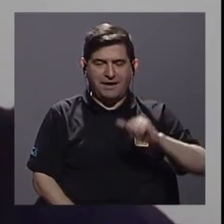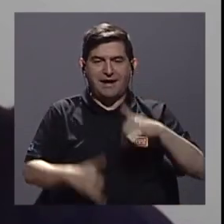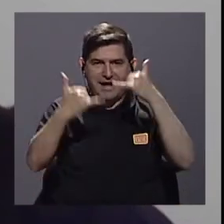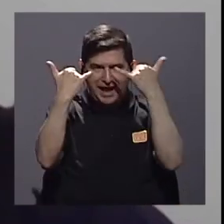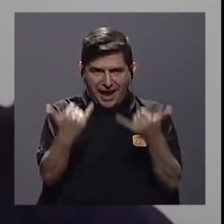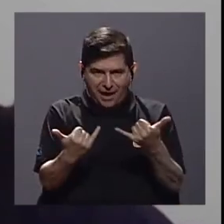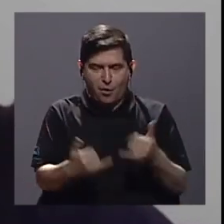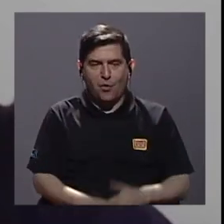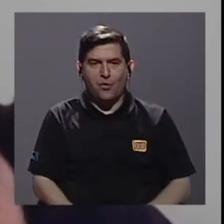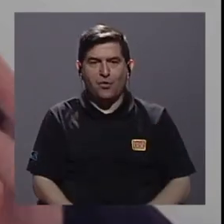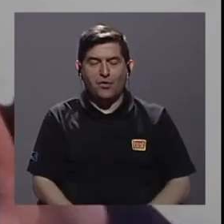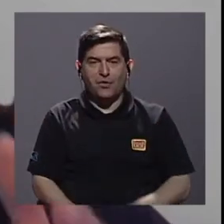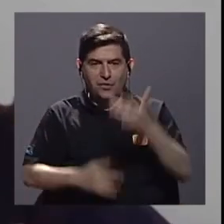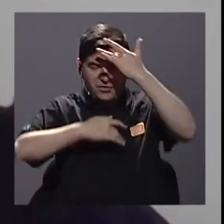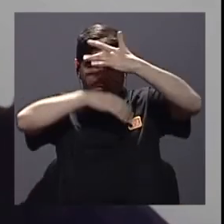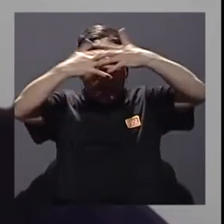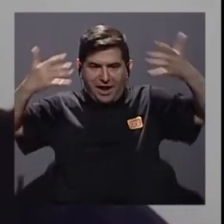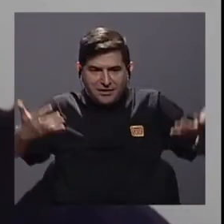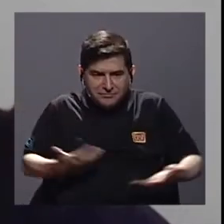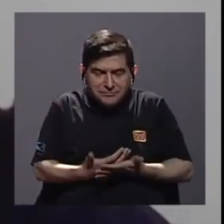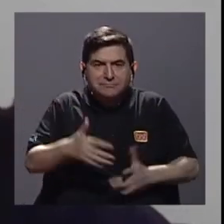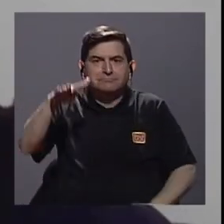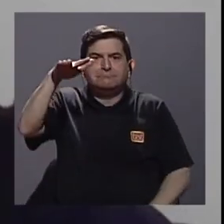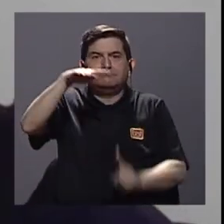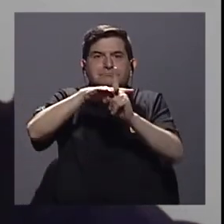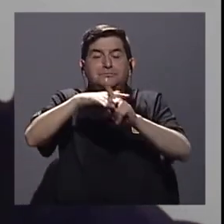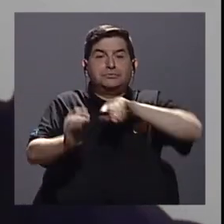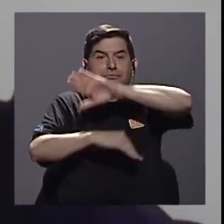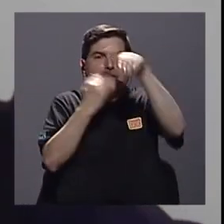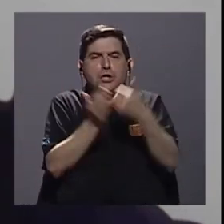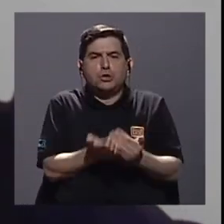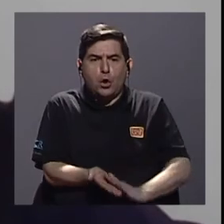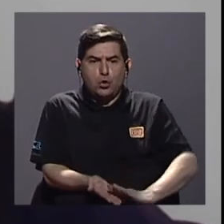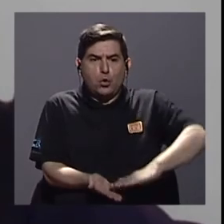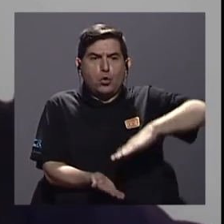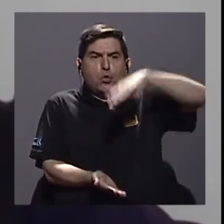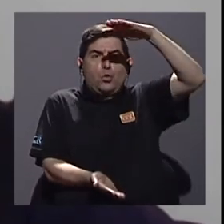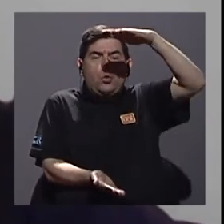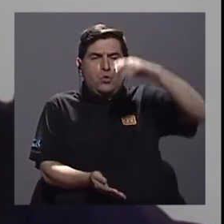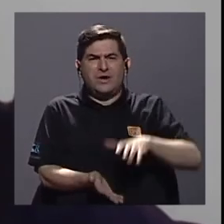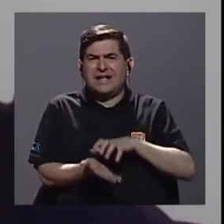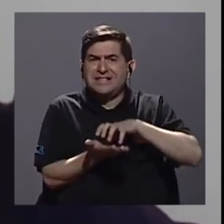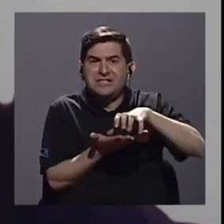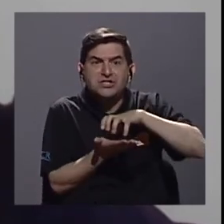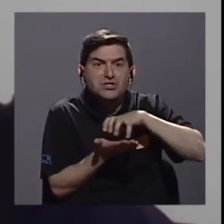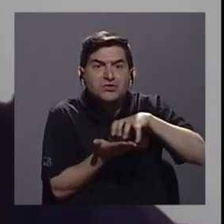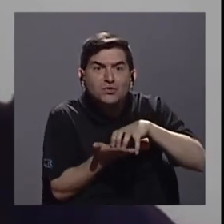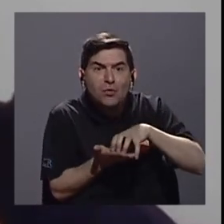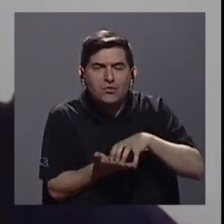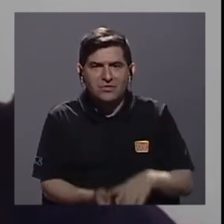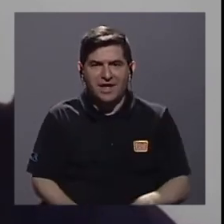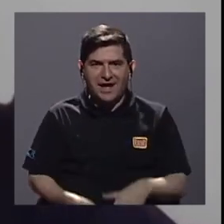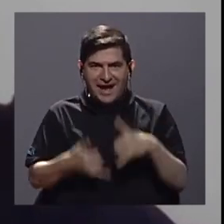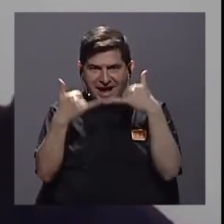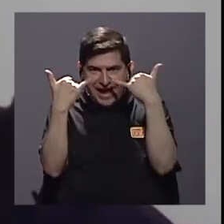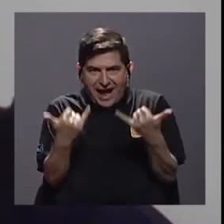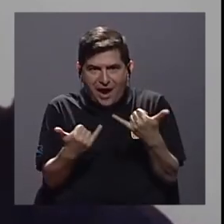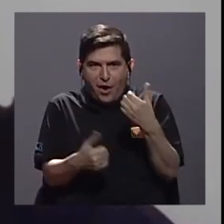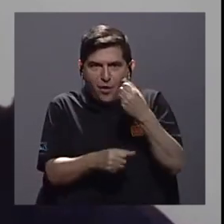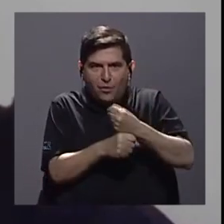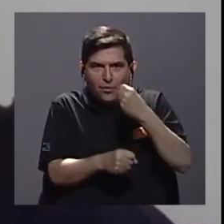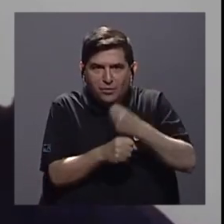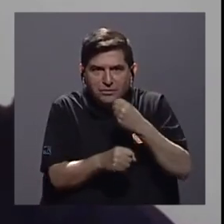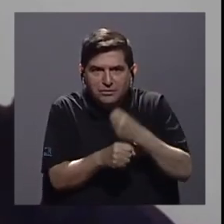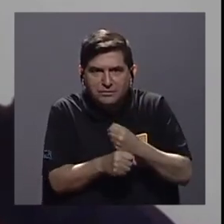la pandemia y todo eso se exacerba, ¿verdad? Todo el nivel de incertidumbre en el que entramos a operar